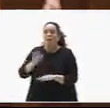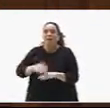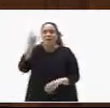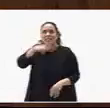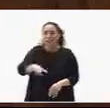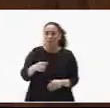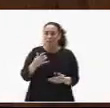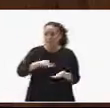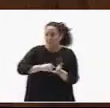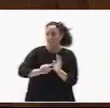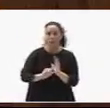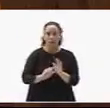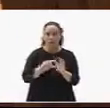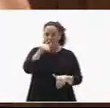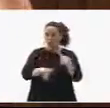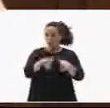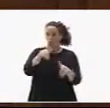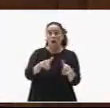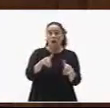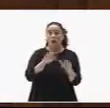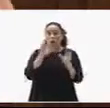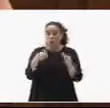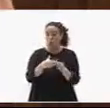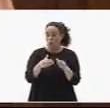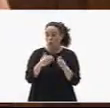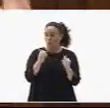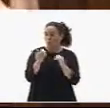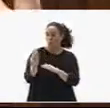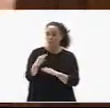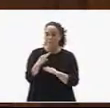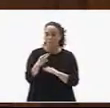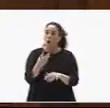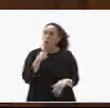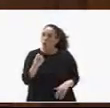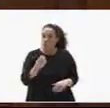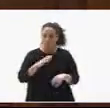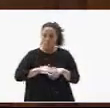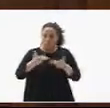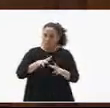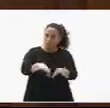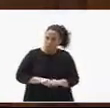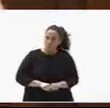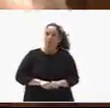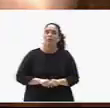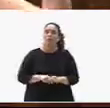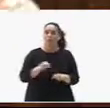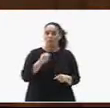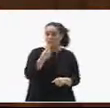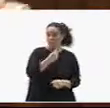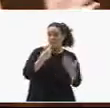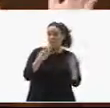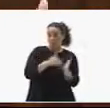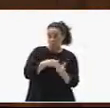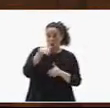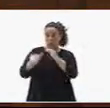que un sistema electoral donde a un grupo parlamentario le cuesta obtener un escaño 19.000 votos mientras que a otro